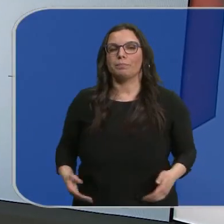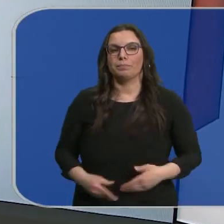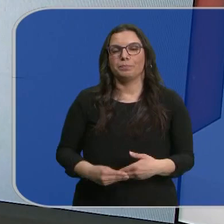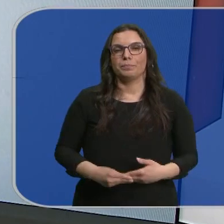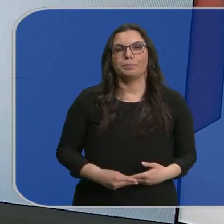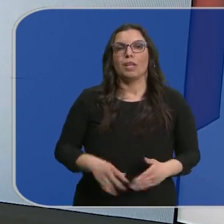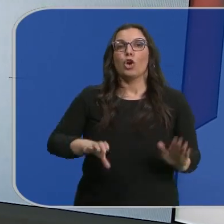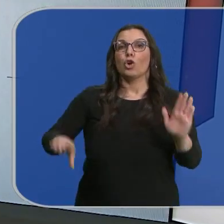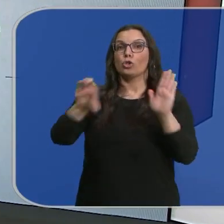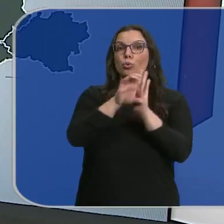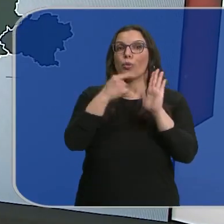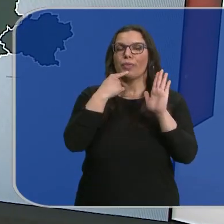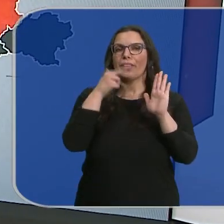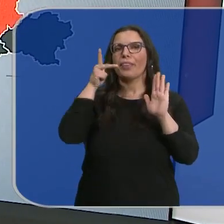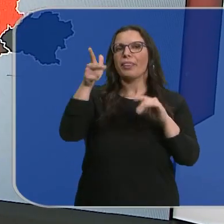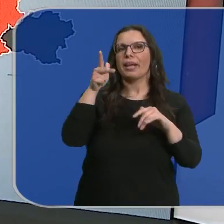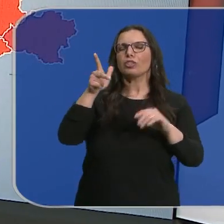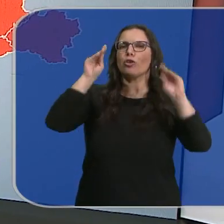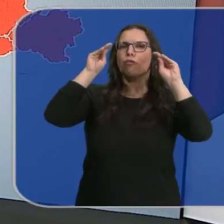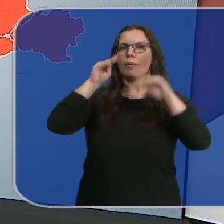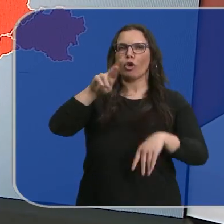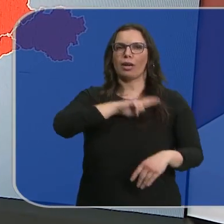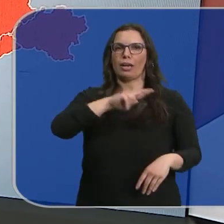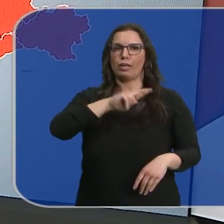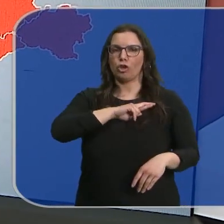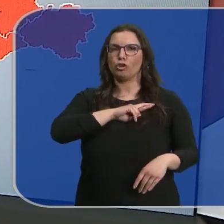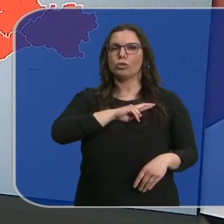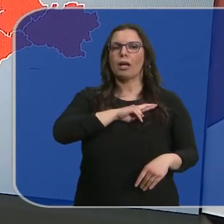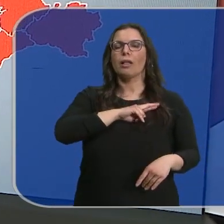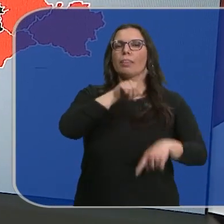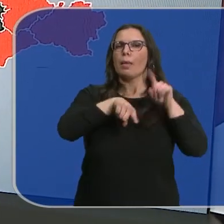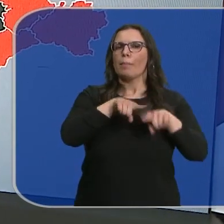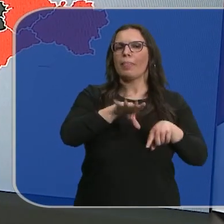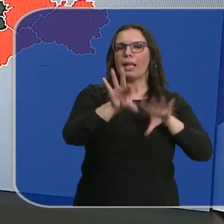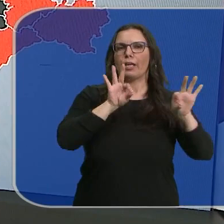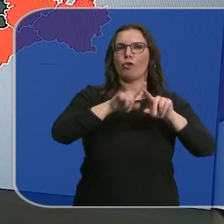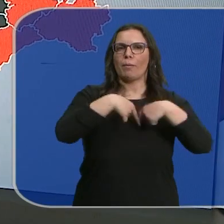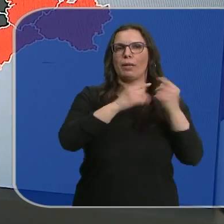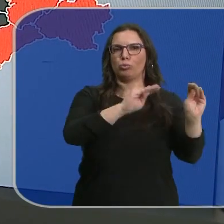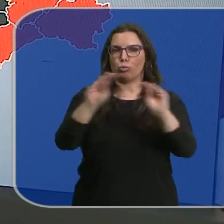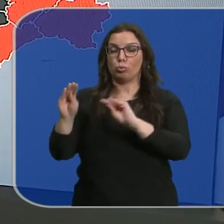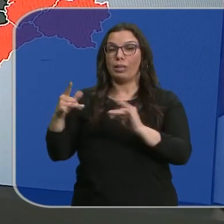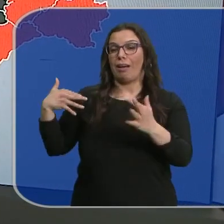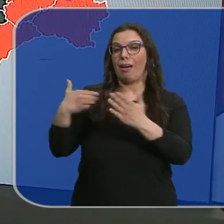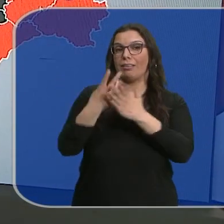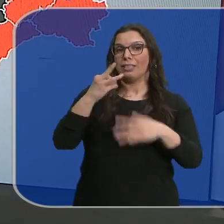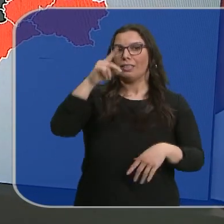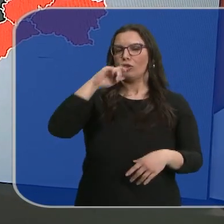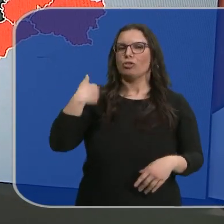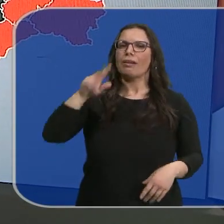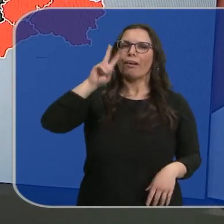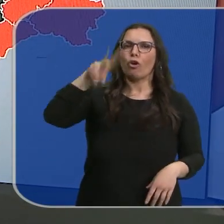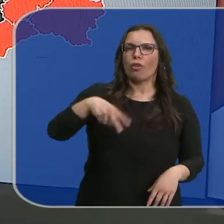La Constitución garantiza el derecho a recibir la formación religiosa acorde a las convicciones familiares. Y desde hace 30 años está